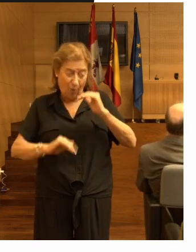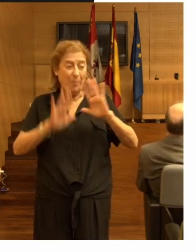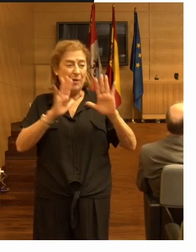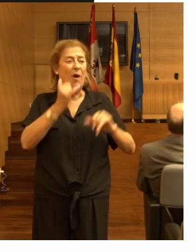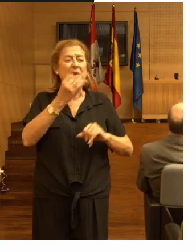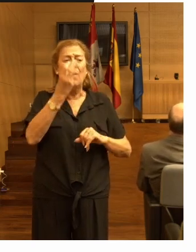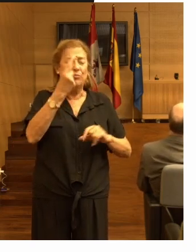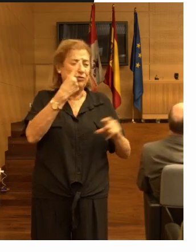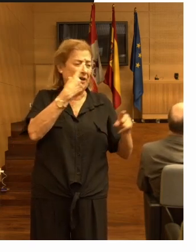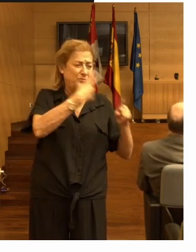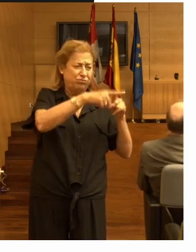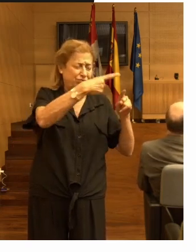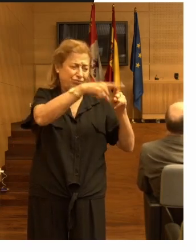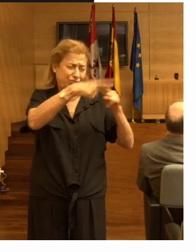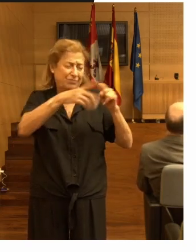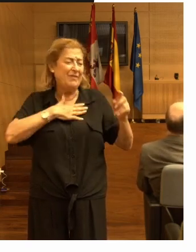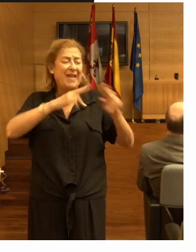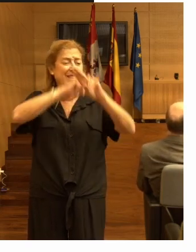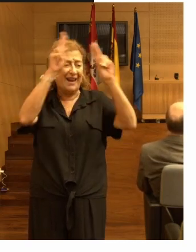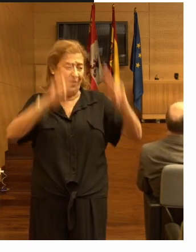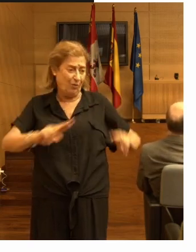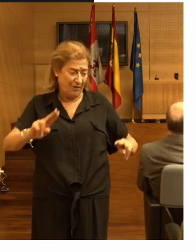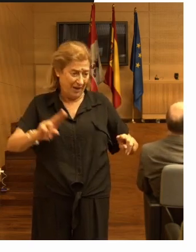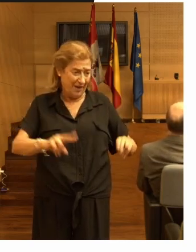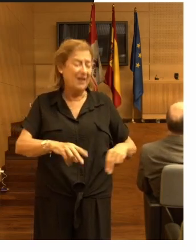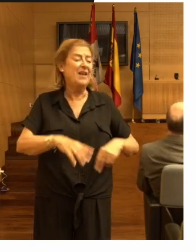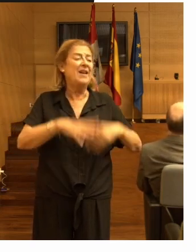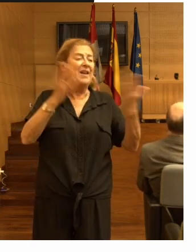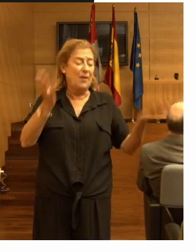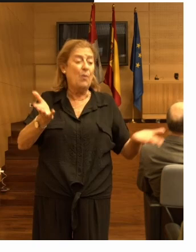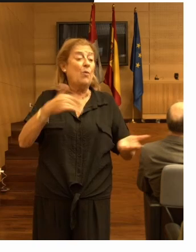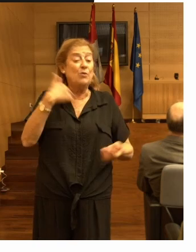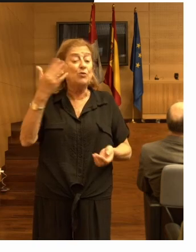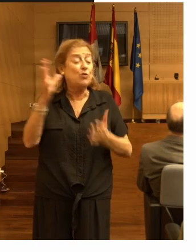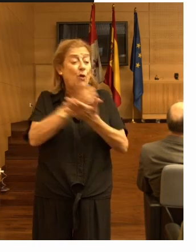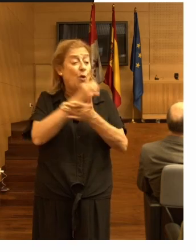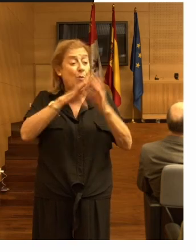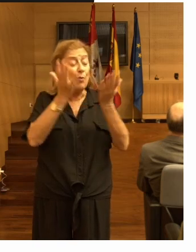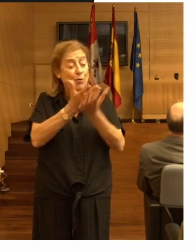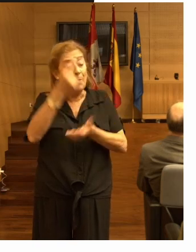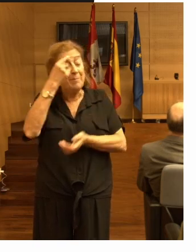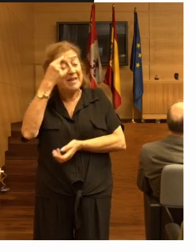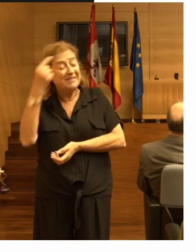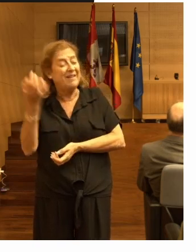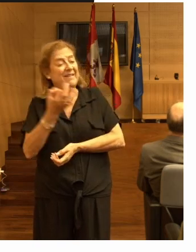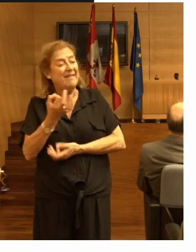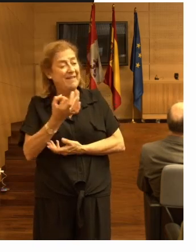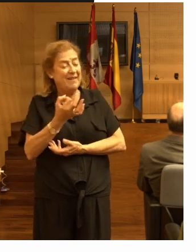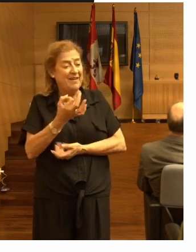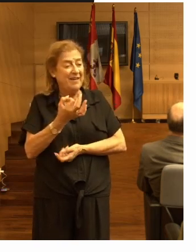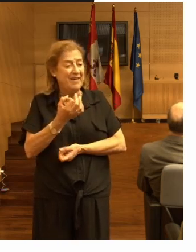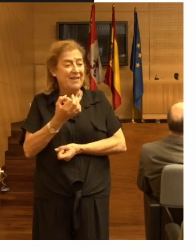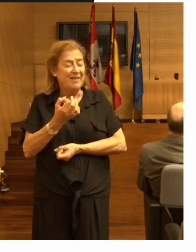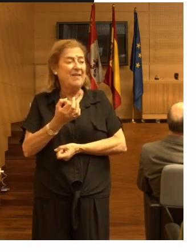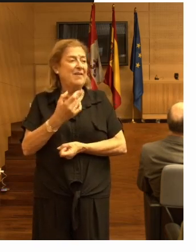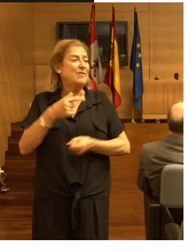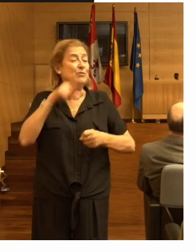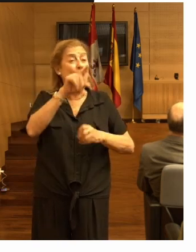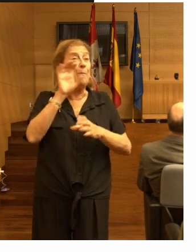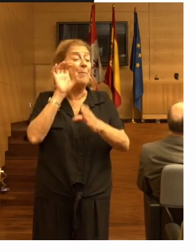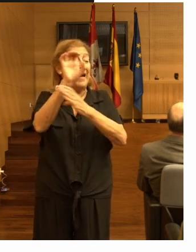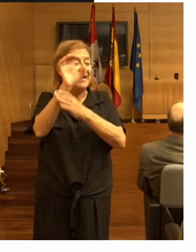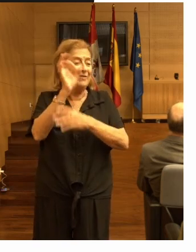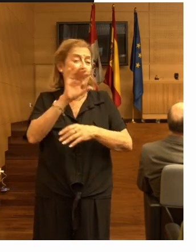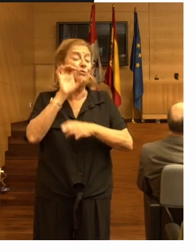mucha variabilidad internacional cual me fascina todo el mundo piensa que su país o